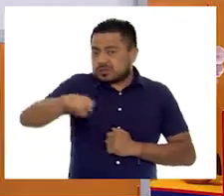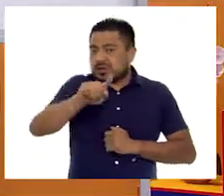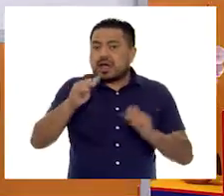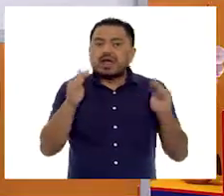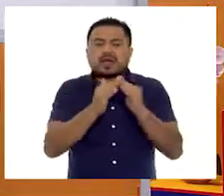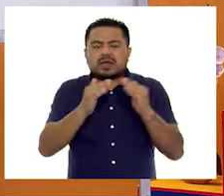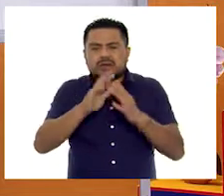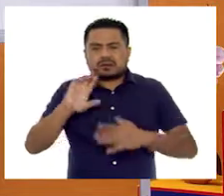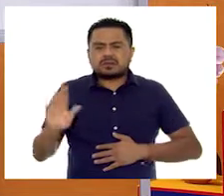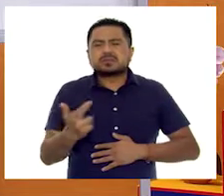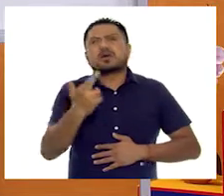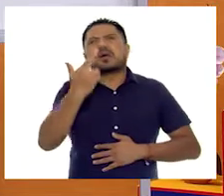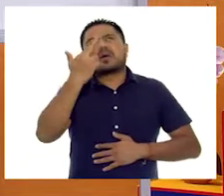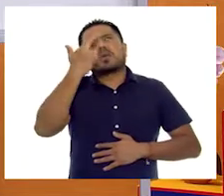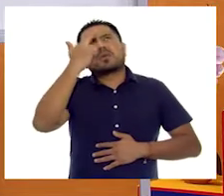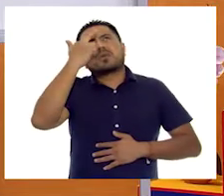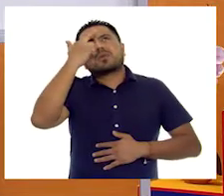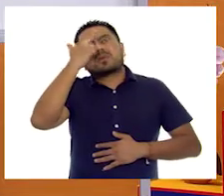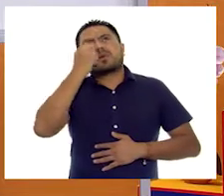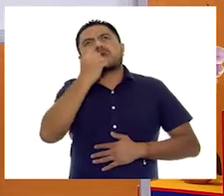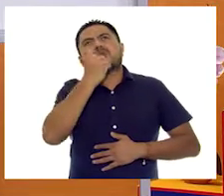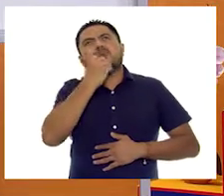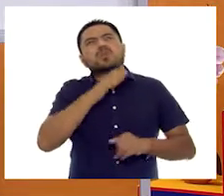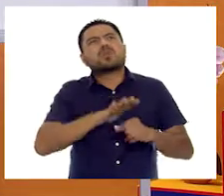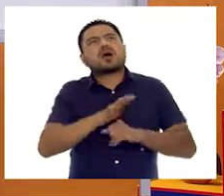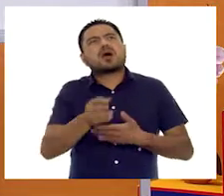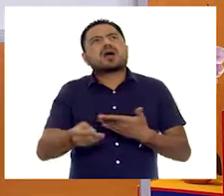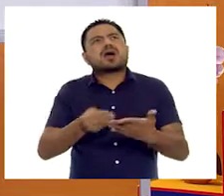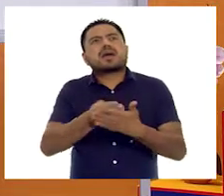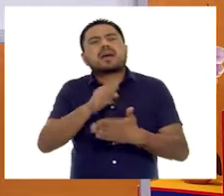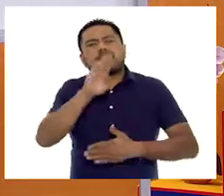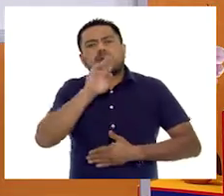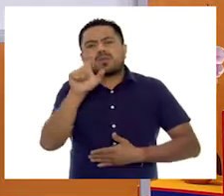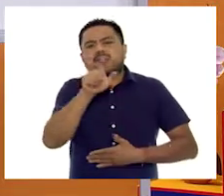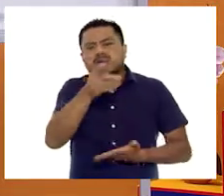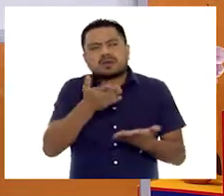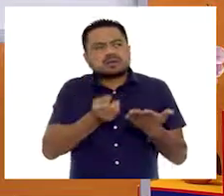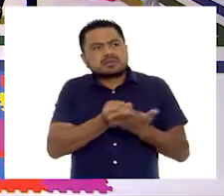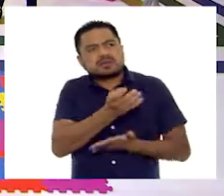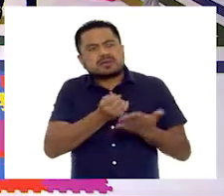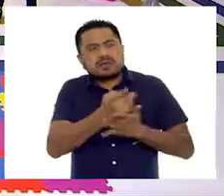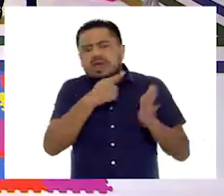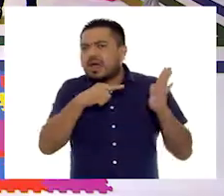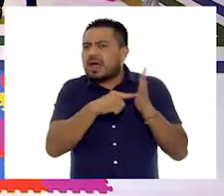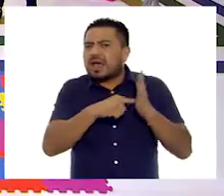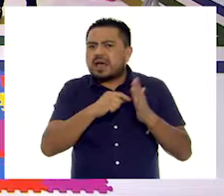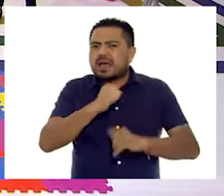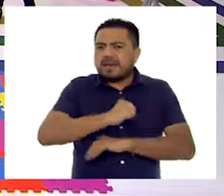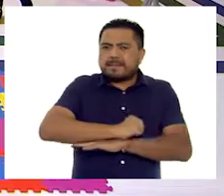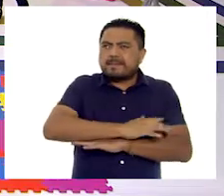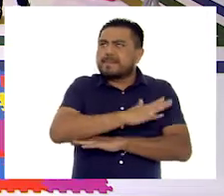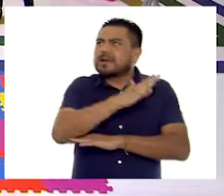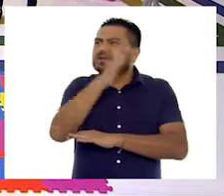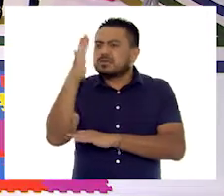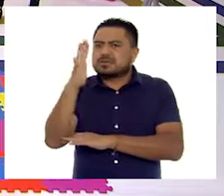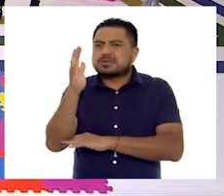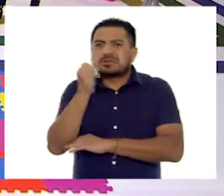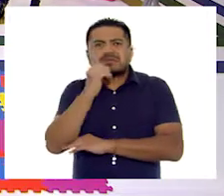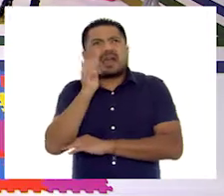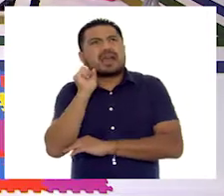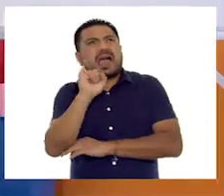casa recuerdan qué alimentos les daba su mamá cuando iban ustedes al recreo? ¿Sí? ¿Cuando iban en preescolar? ¡Sí! ¿Sí?